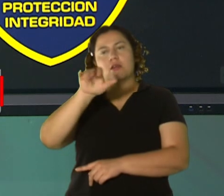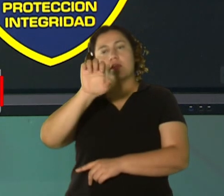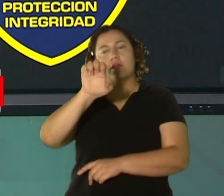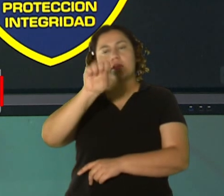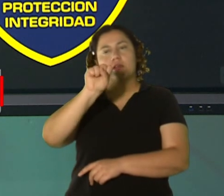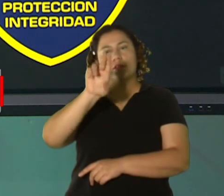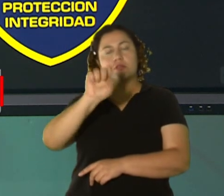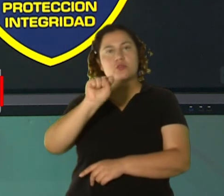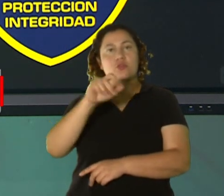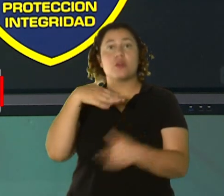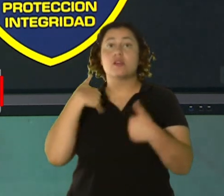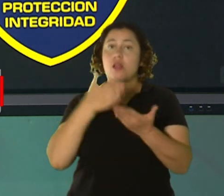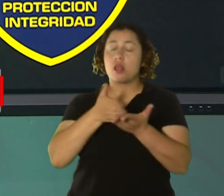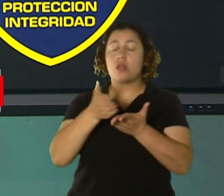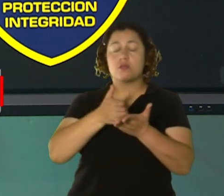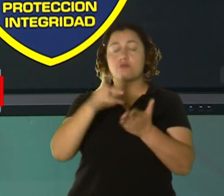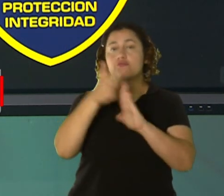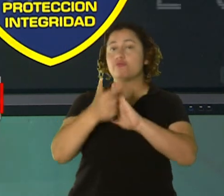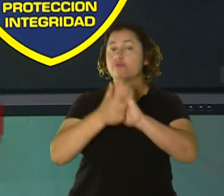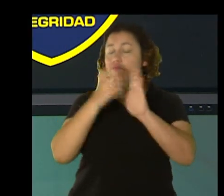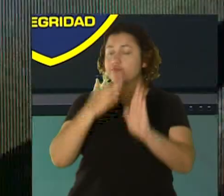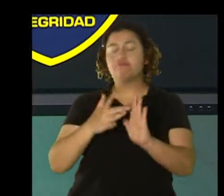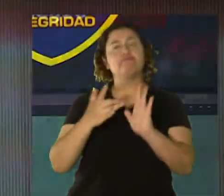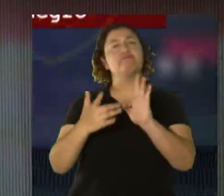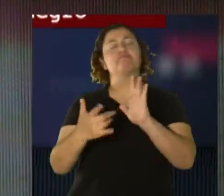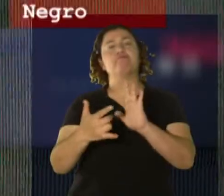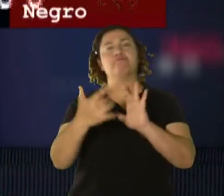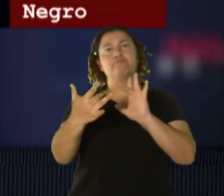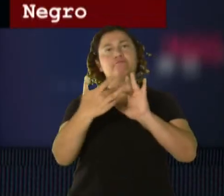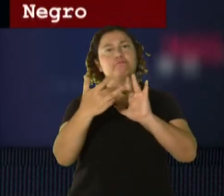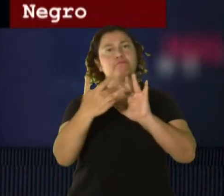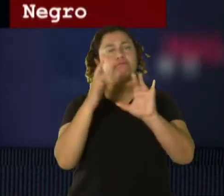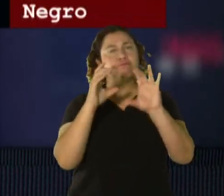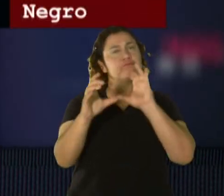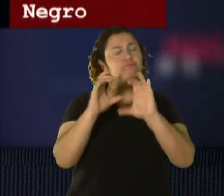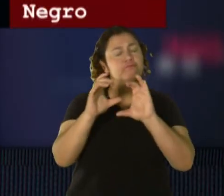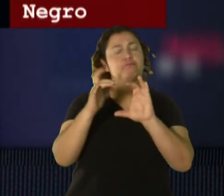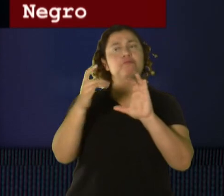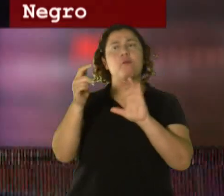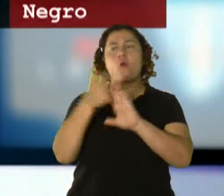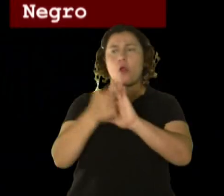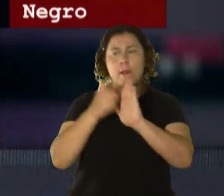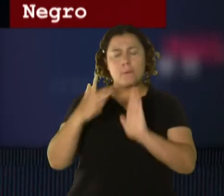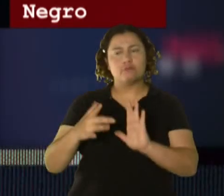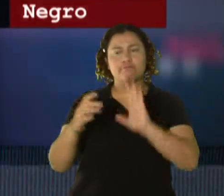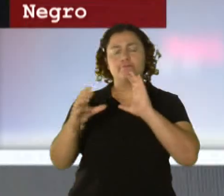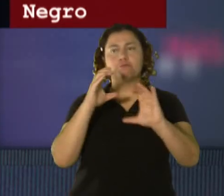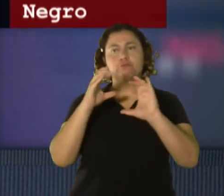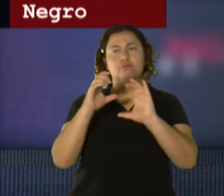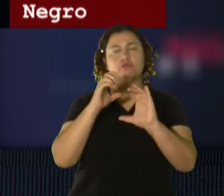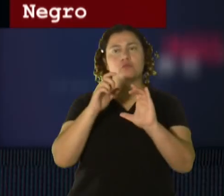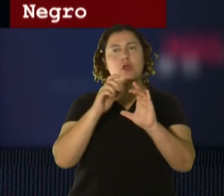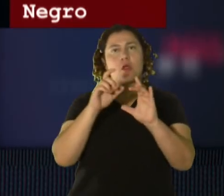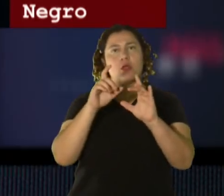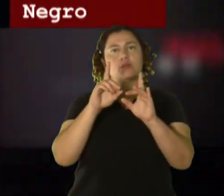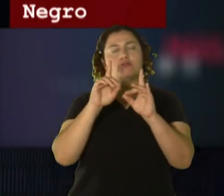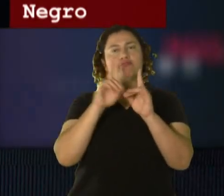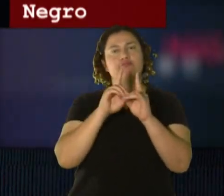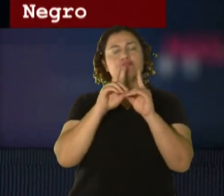abogado, puedes comunicarte con tu abogado, y que el abogado se comunique con la División de Arrestos Especiales.